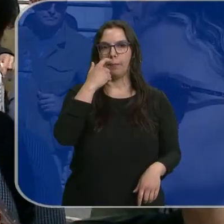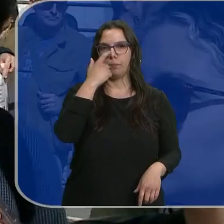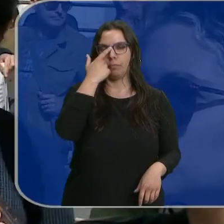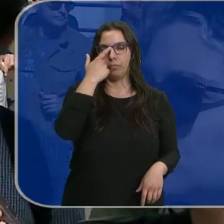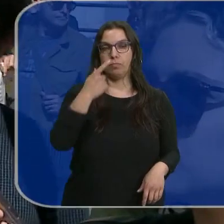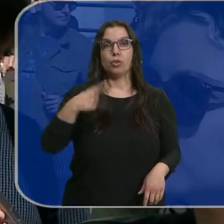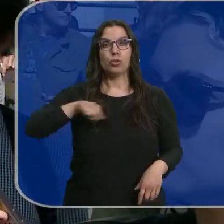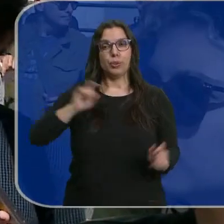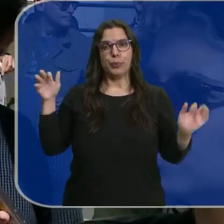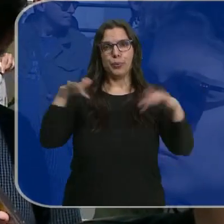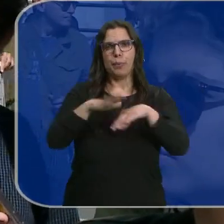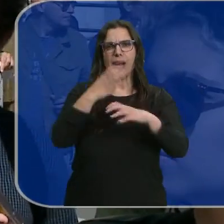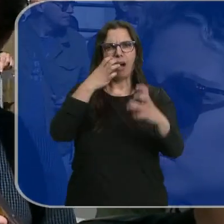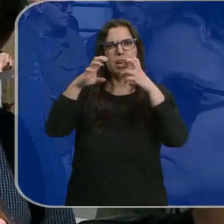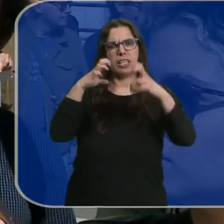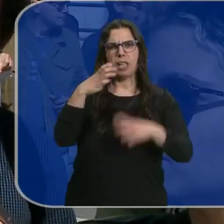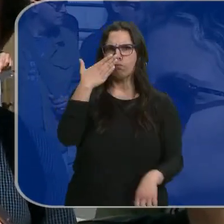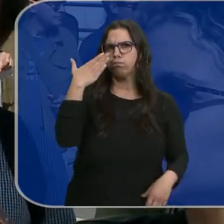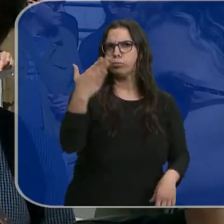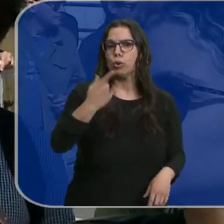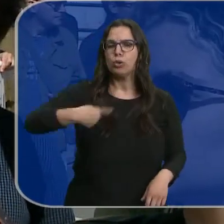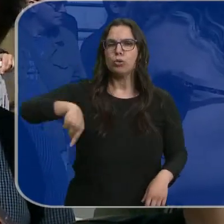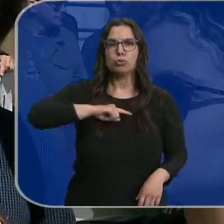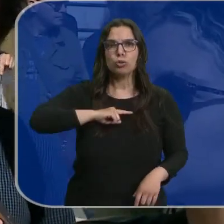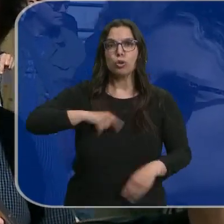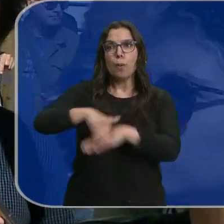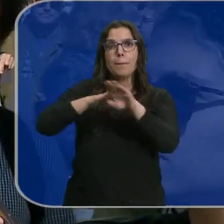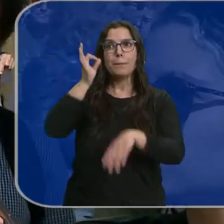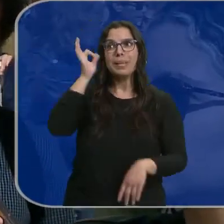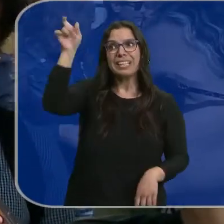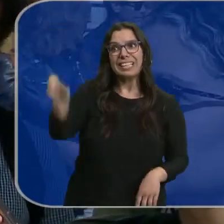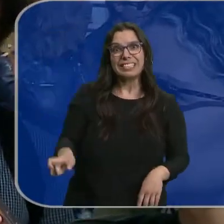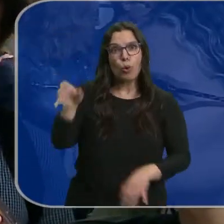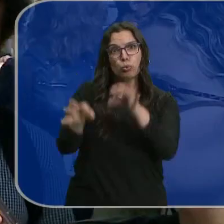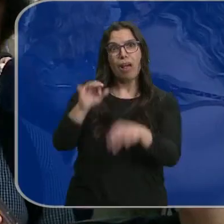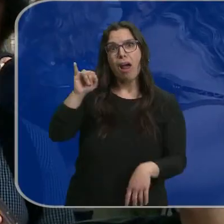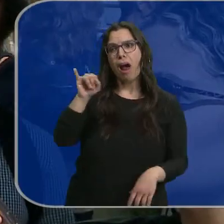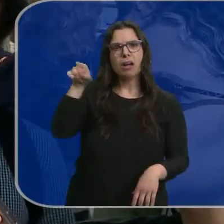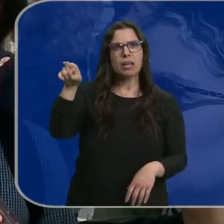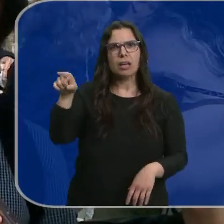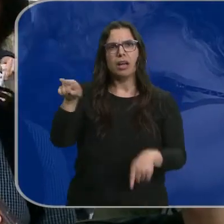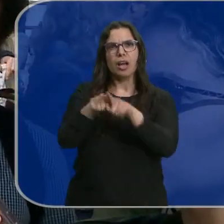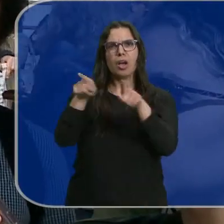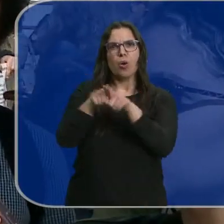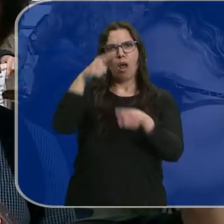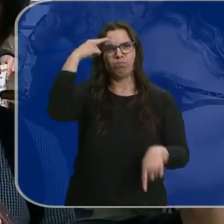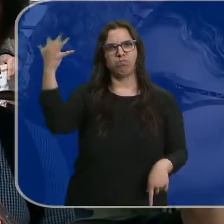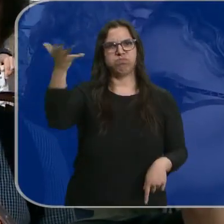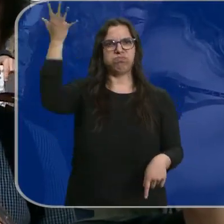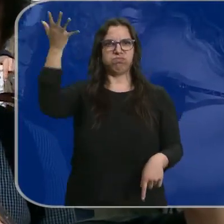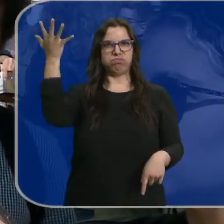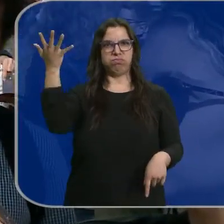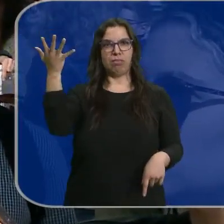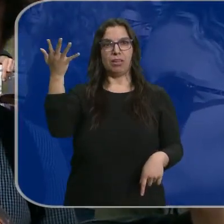Estamos aquí para gritar alto y claro que tenemos una ministra de justicia que es tremendamente clasista, que se ha